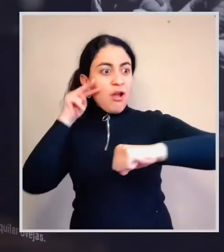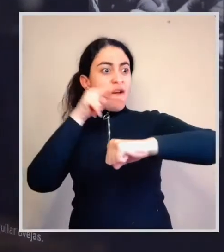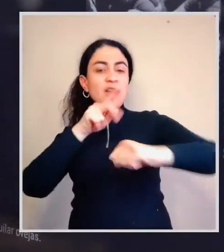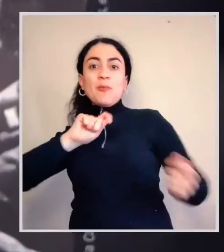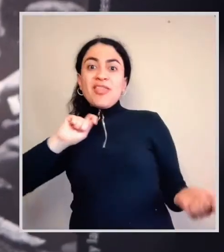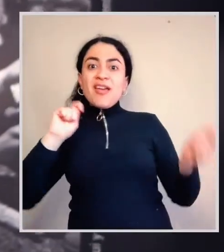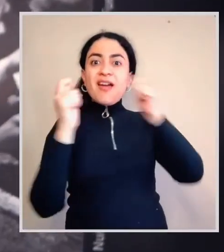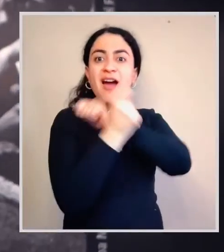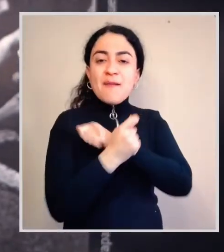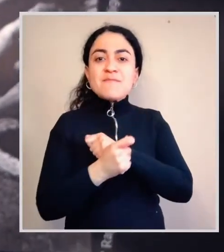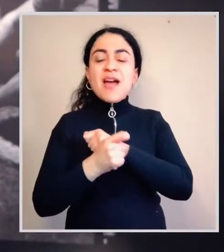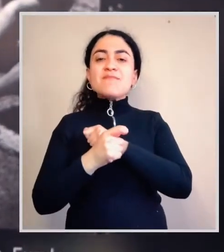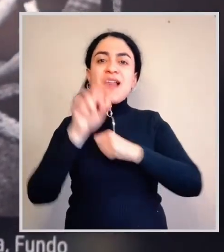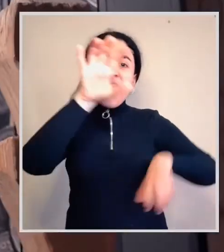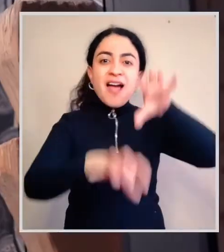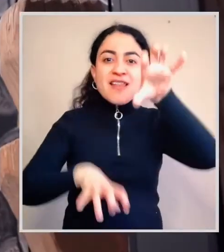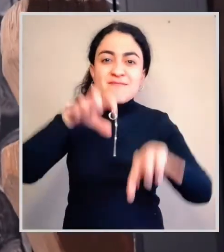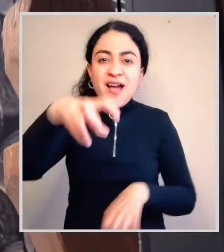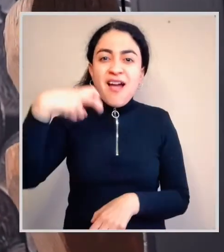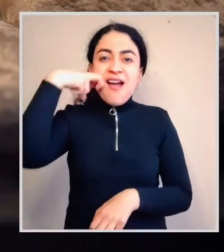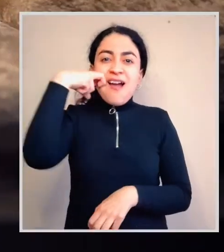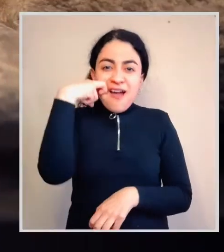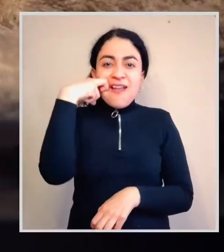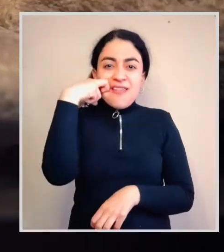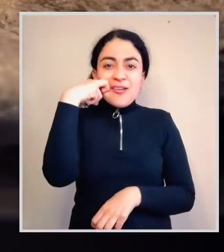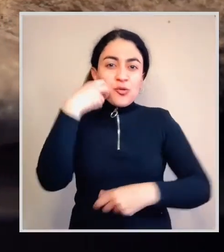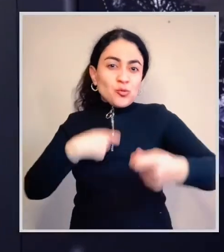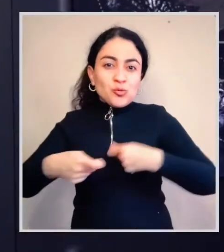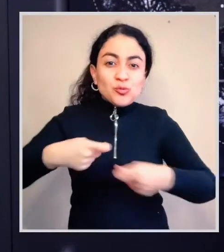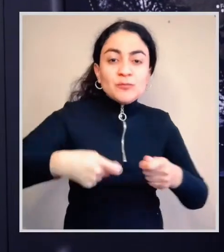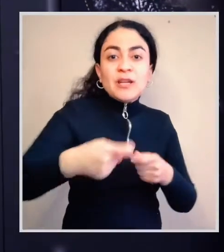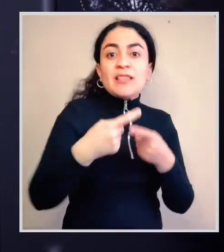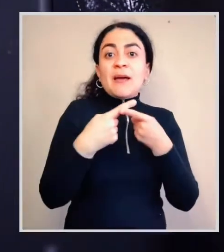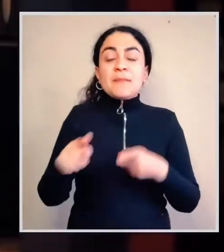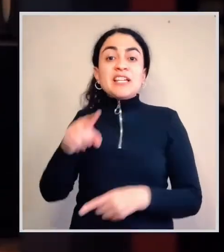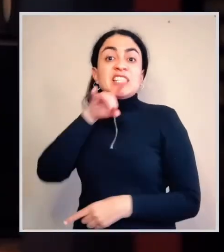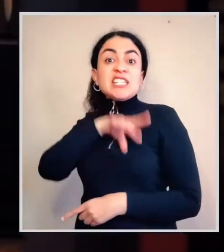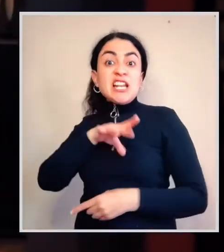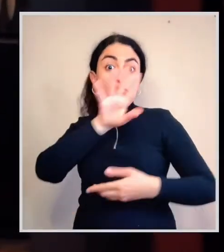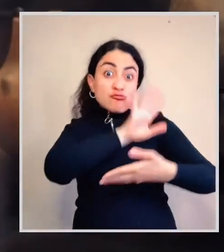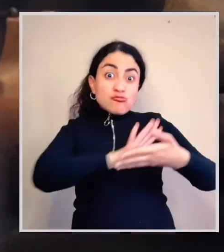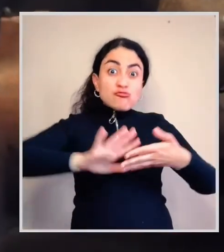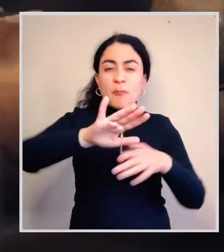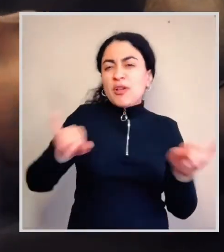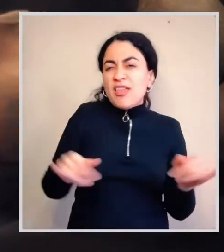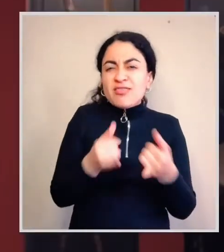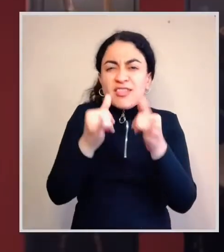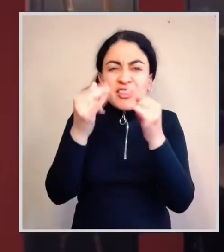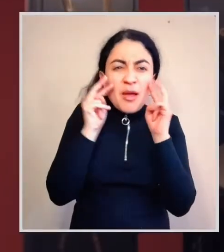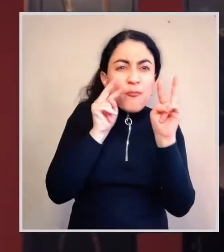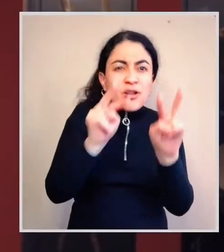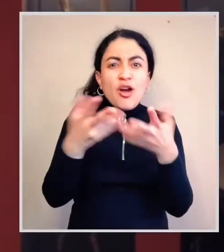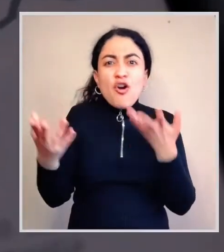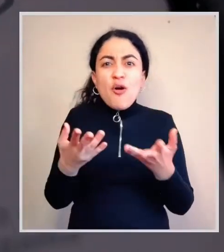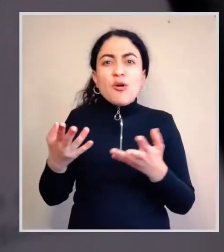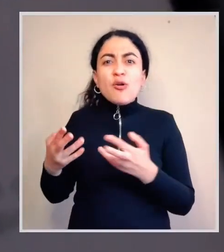estancia ganadera. Las salas dedicadas a Chile continental muestran de manera didáctica las distintas fases